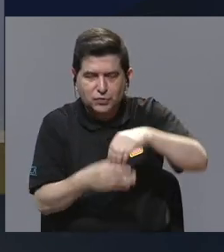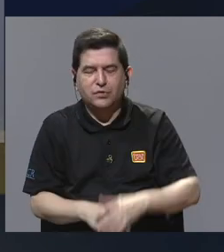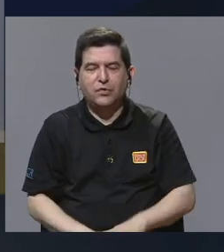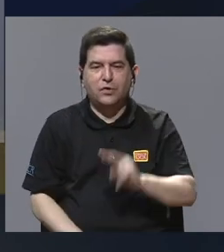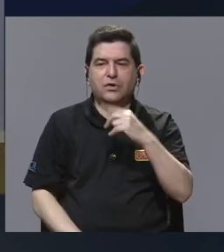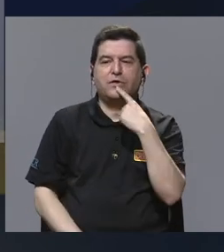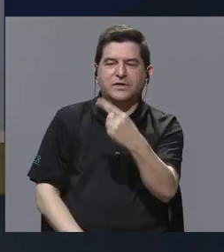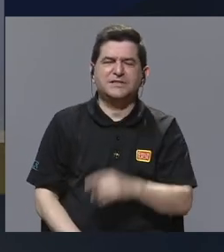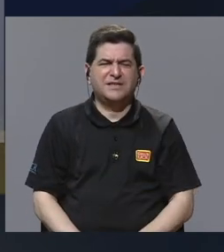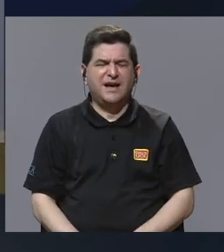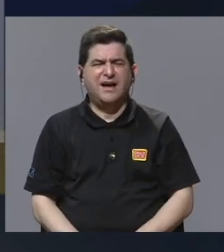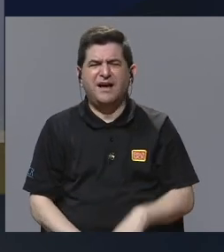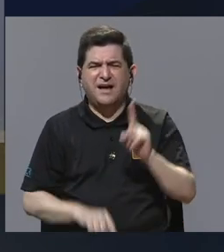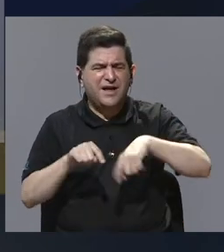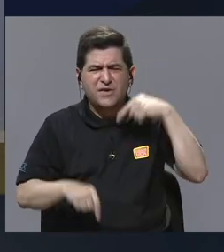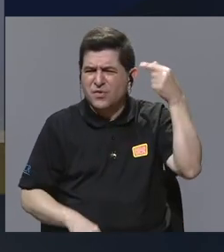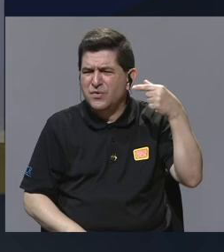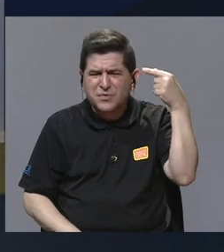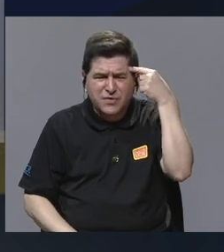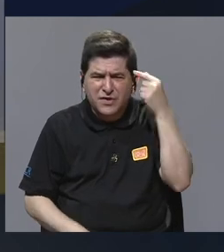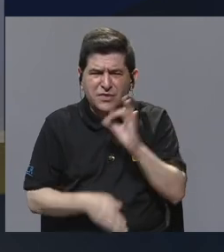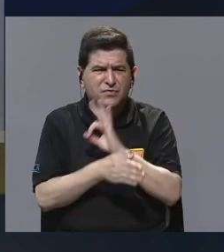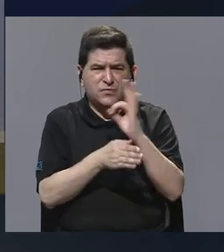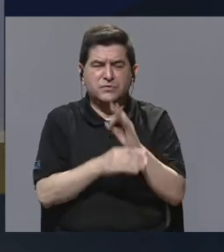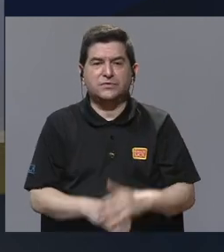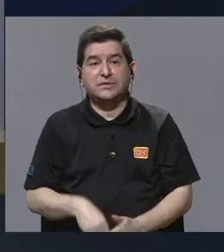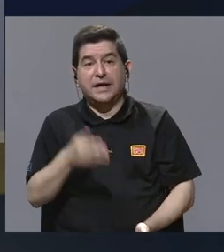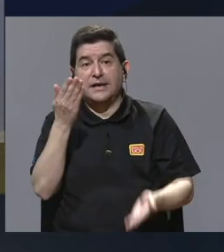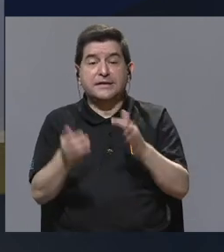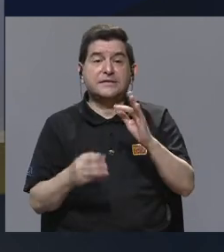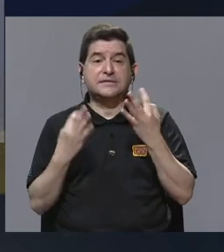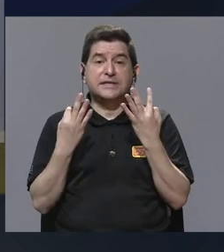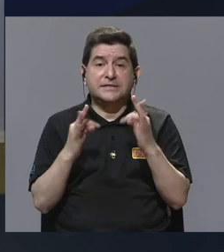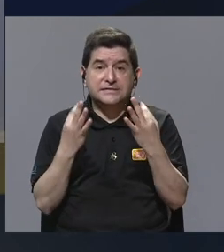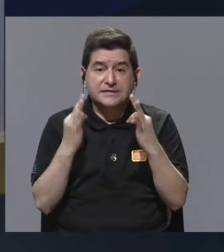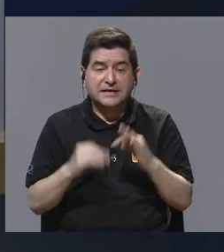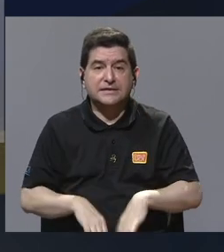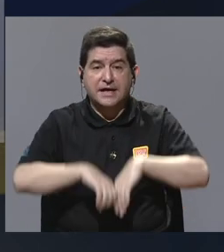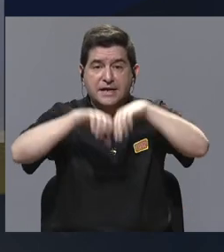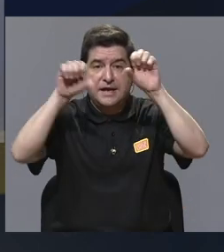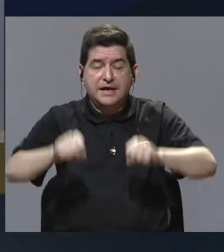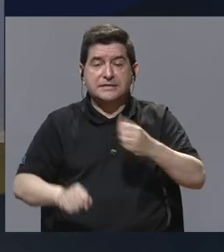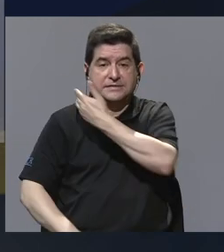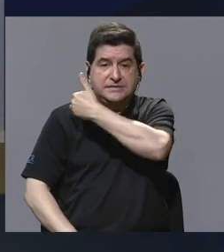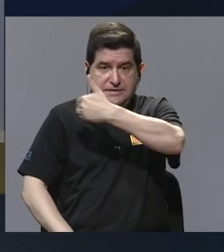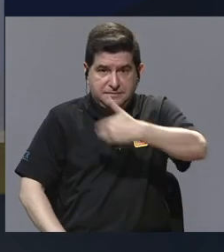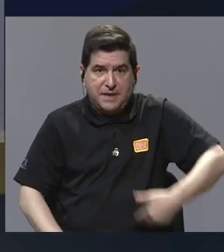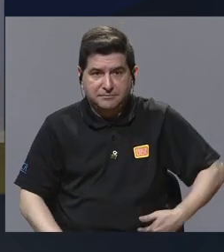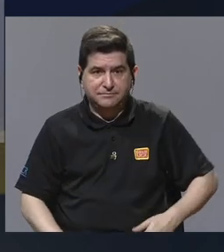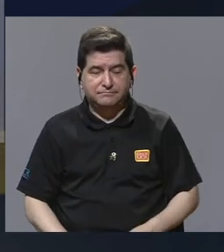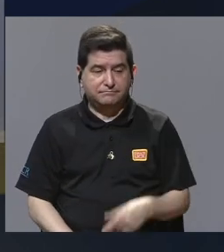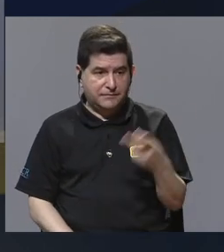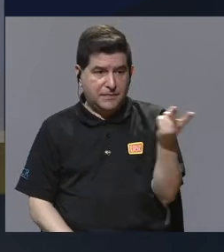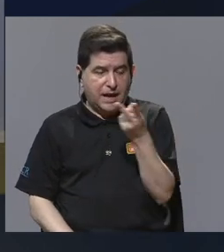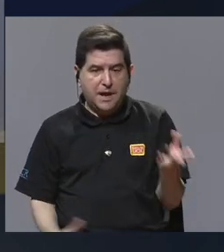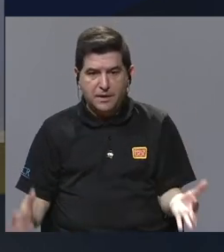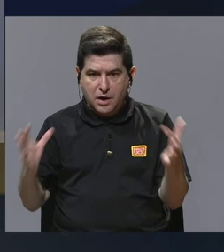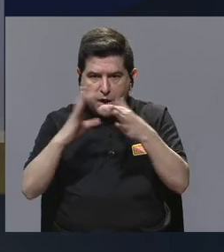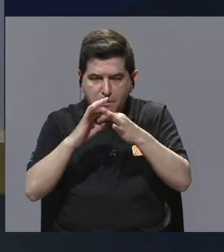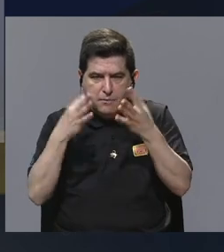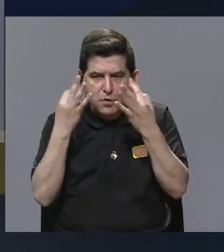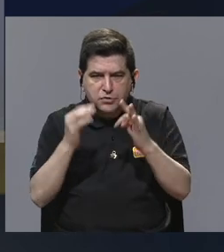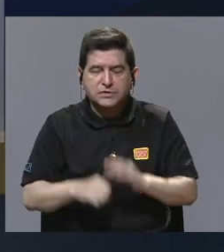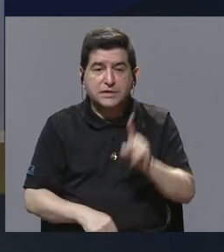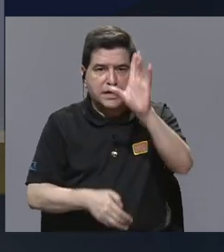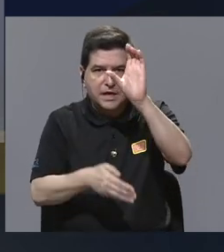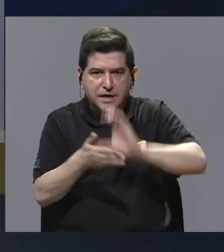Nicole decía, la ingobernabilidad es un tema. Entonces, bueno, tal vez la manera de tratarlo sea el sistema presidencialista. Entonces, juntar esas dos cosas para tratar de